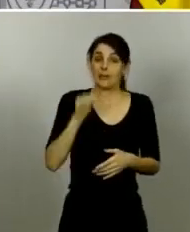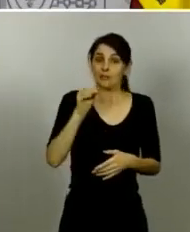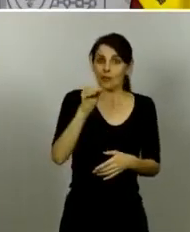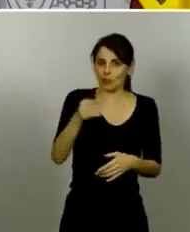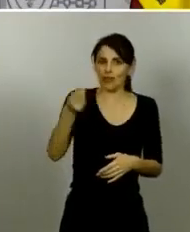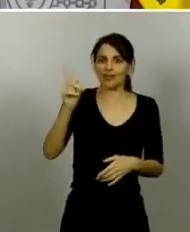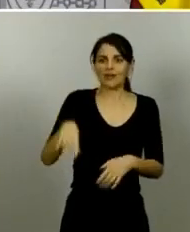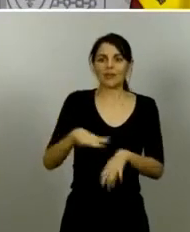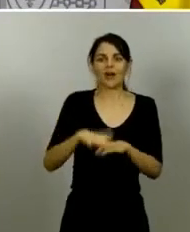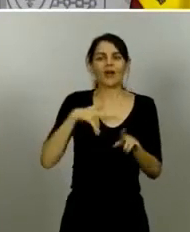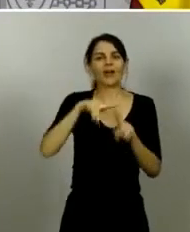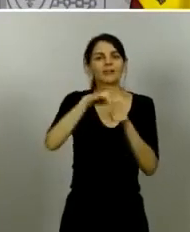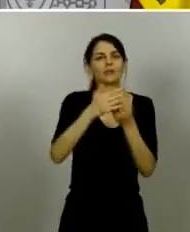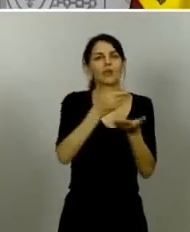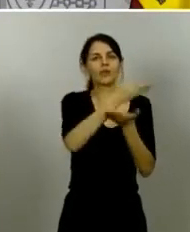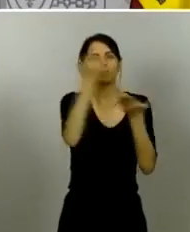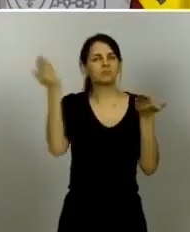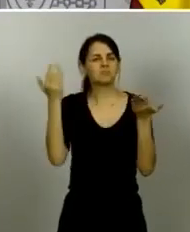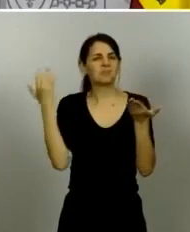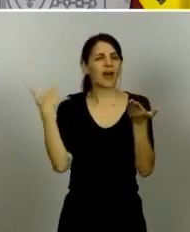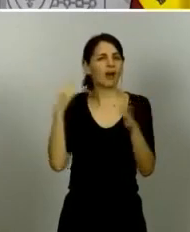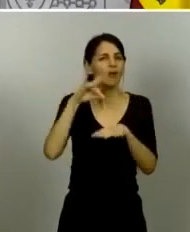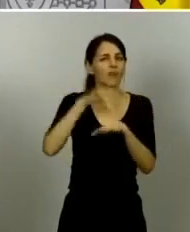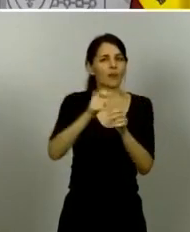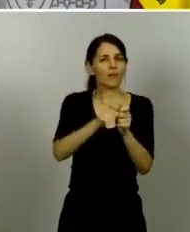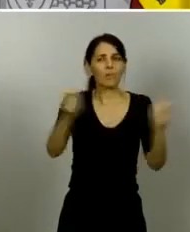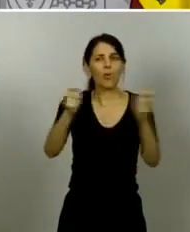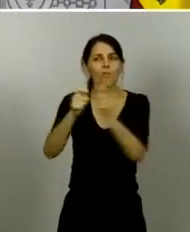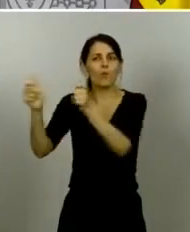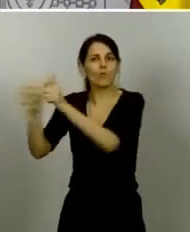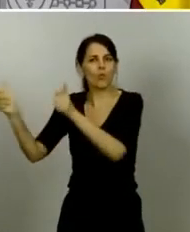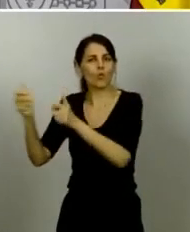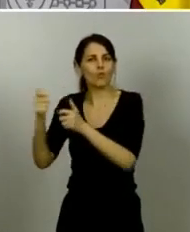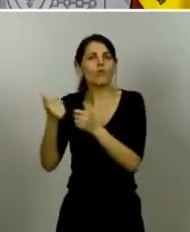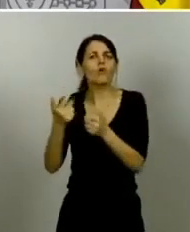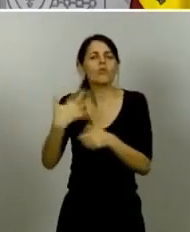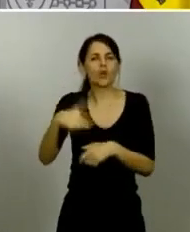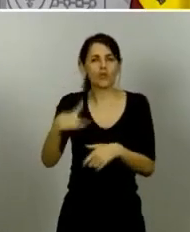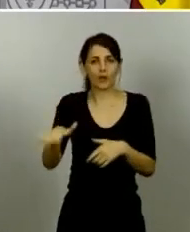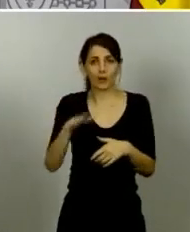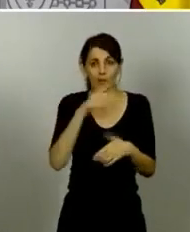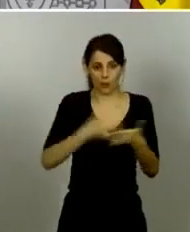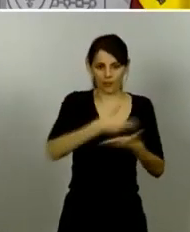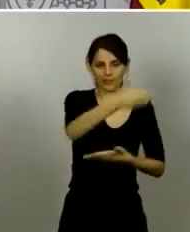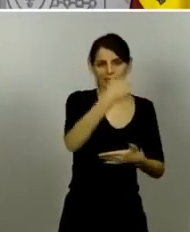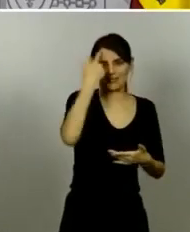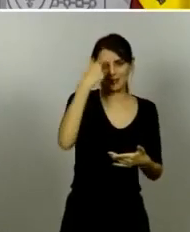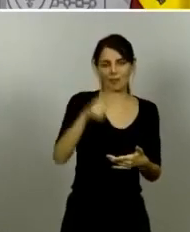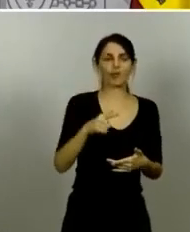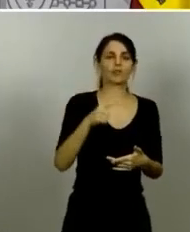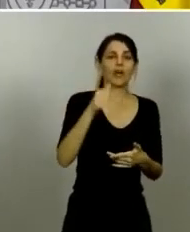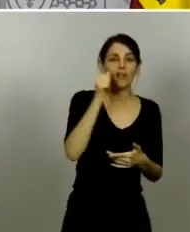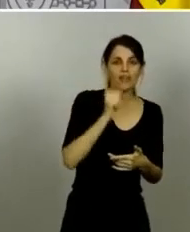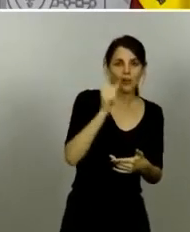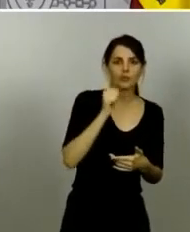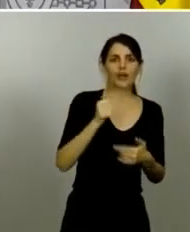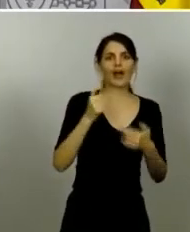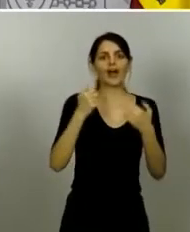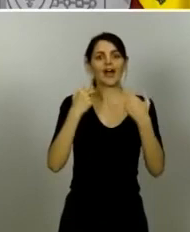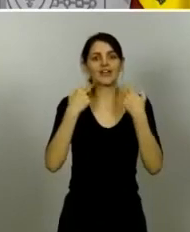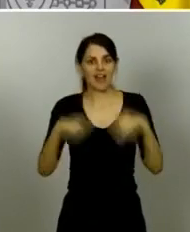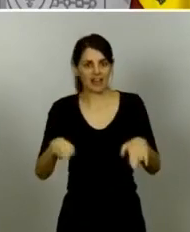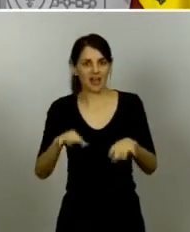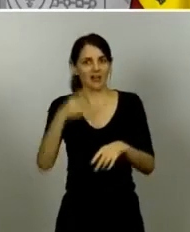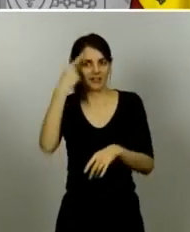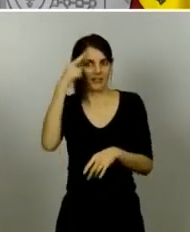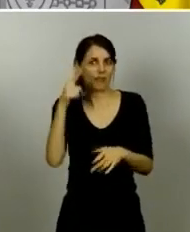mira de sanidad porque bueno por la presa sabemos del de Ceuta del de Lleida del Edotana que también se han referido a él como que está controlado